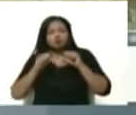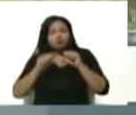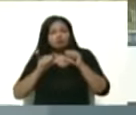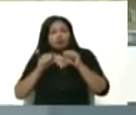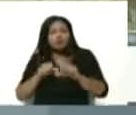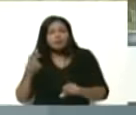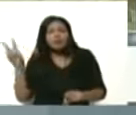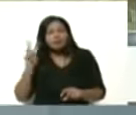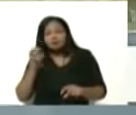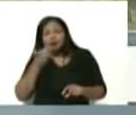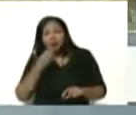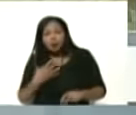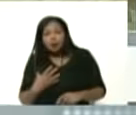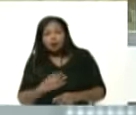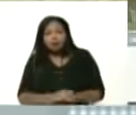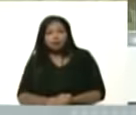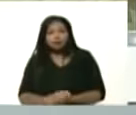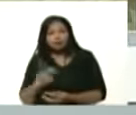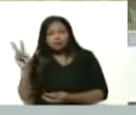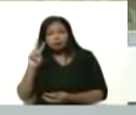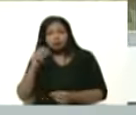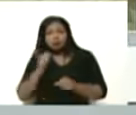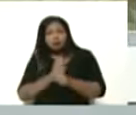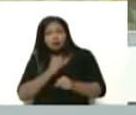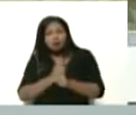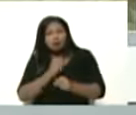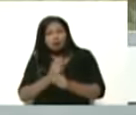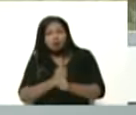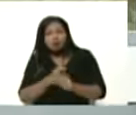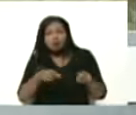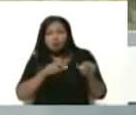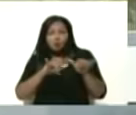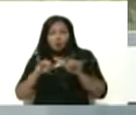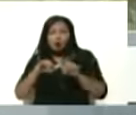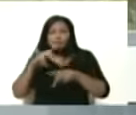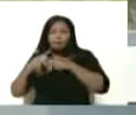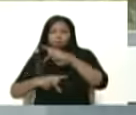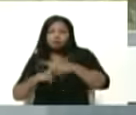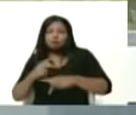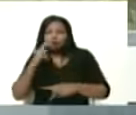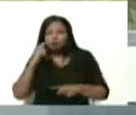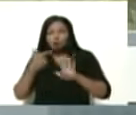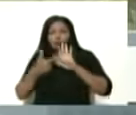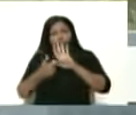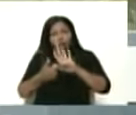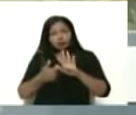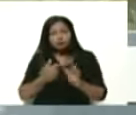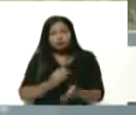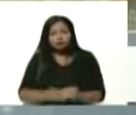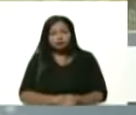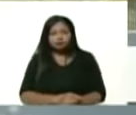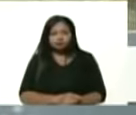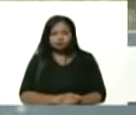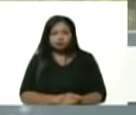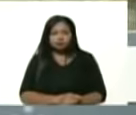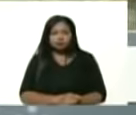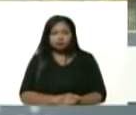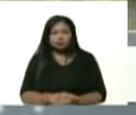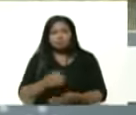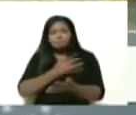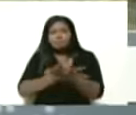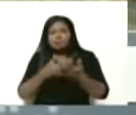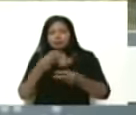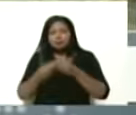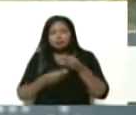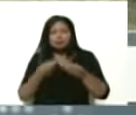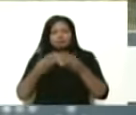buena la Venezuela trabajadora está produciendo muéstrales este milagro de los miles de milagros que están